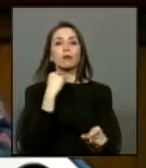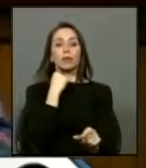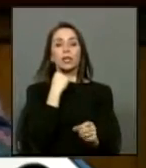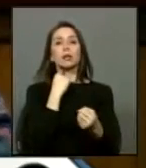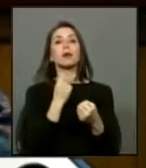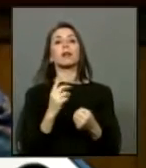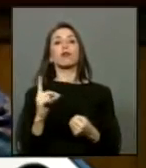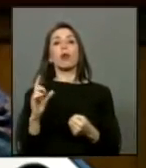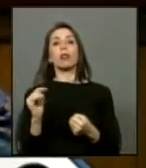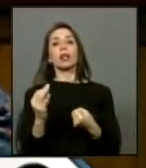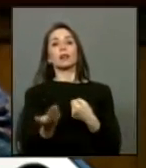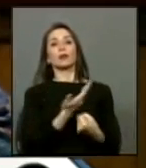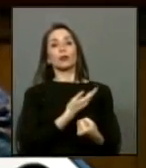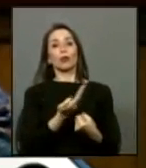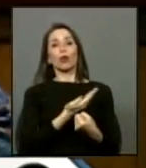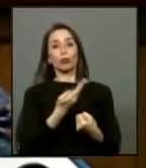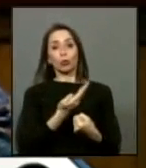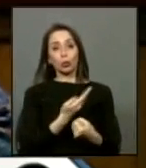delito y tortura.